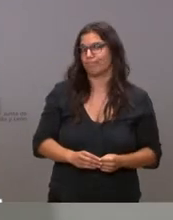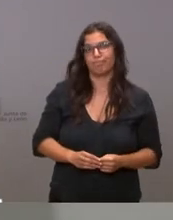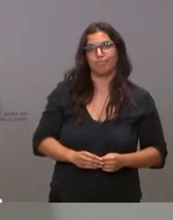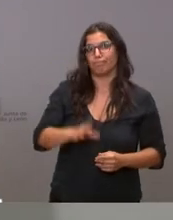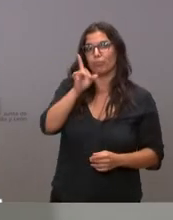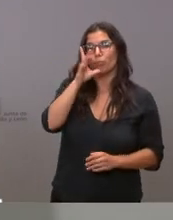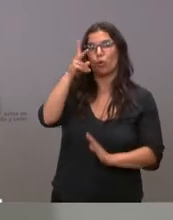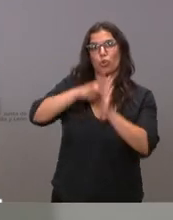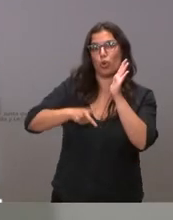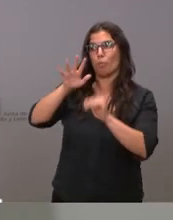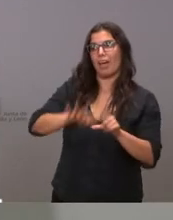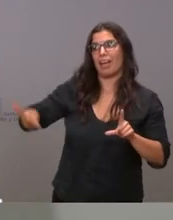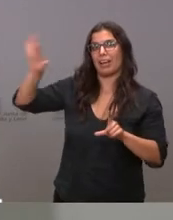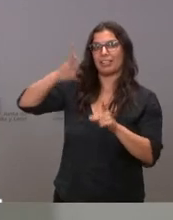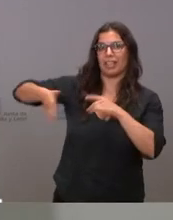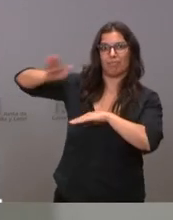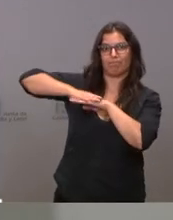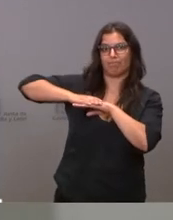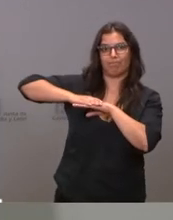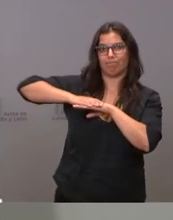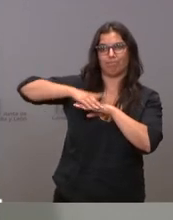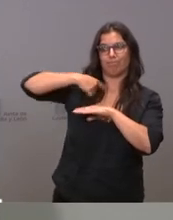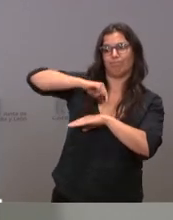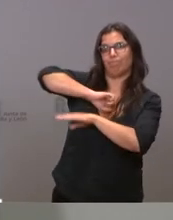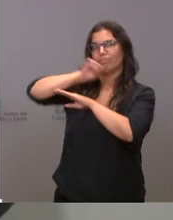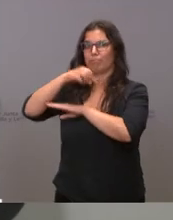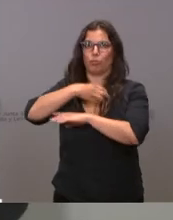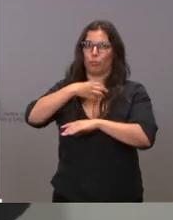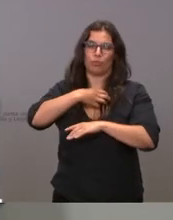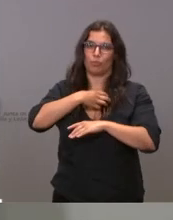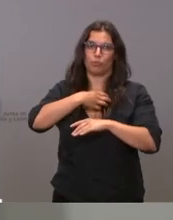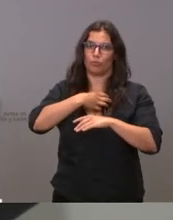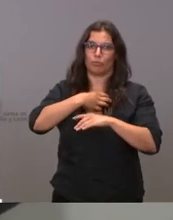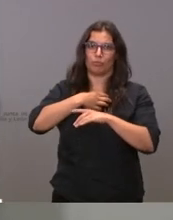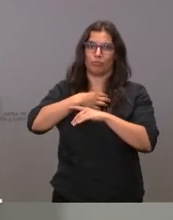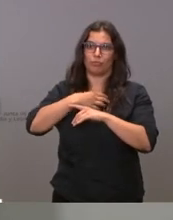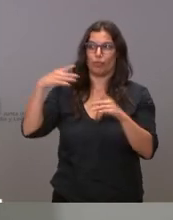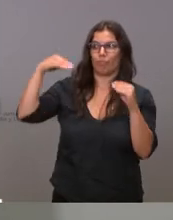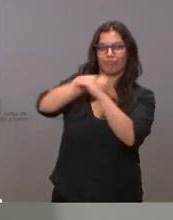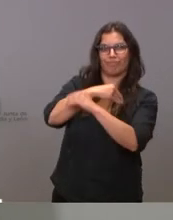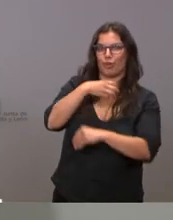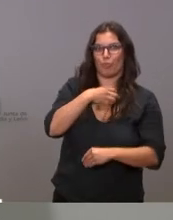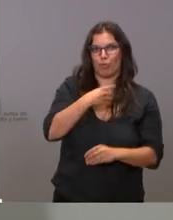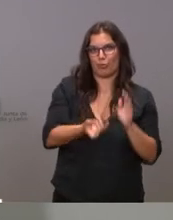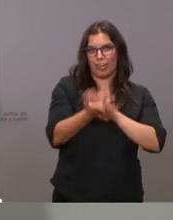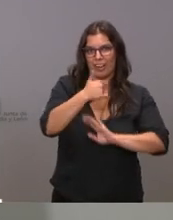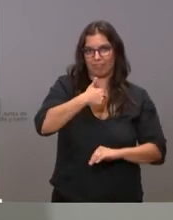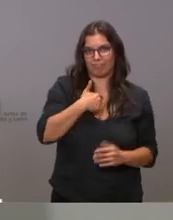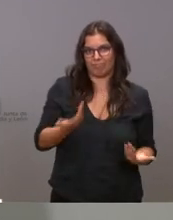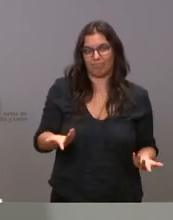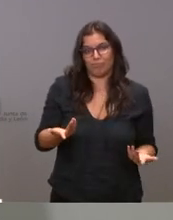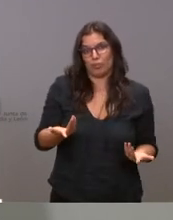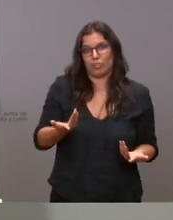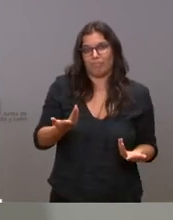estatal nosotros no podemos dictar una norma una norma contraria a la norma estatal por tanto no tenemos esa